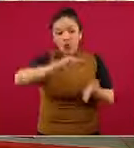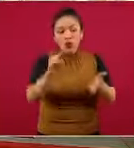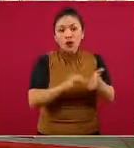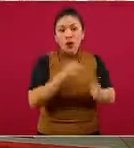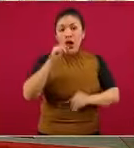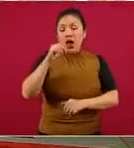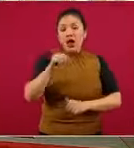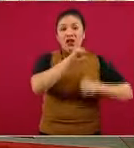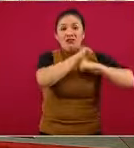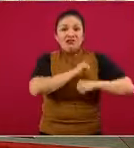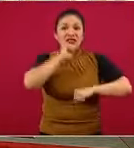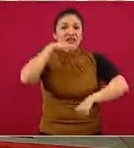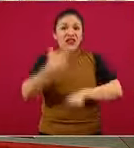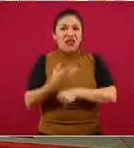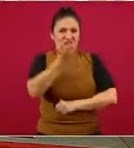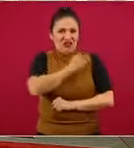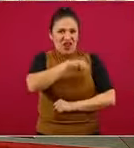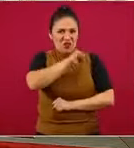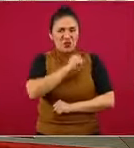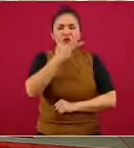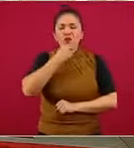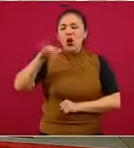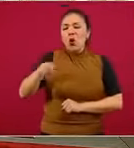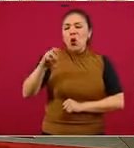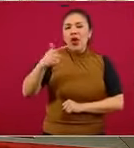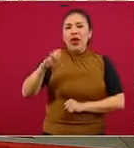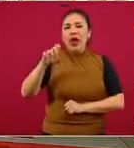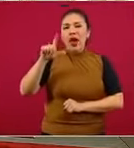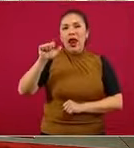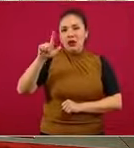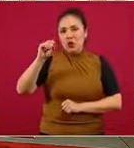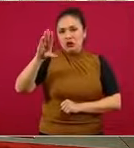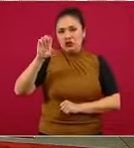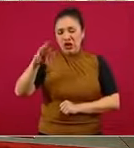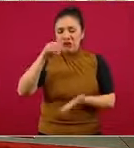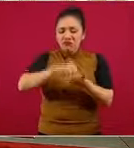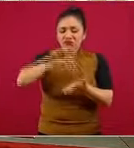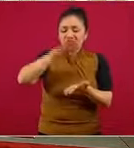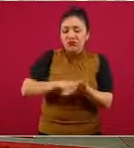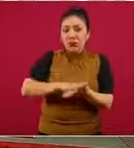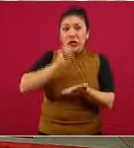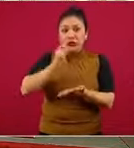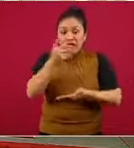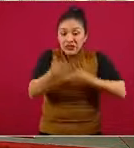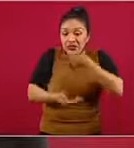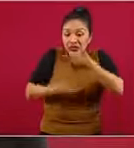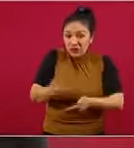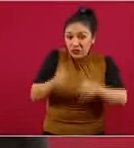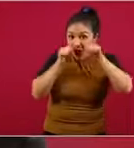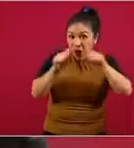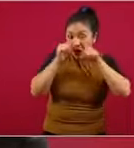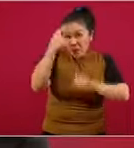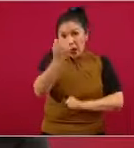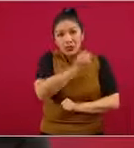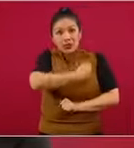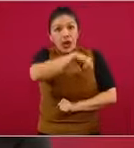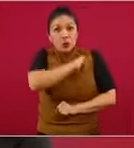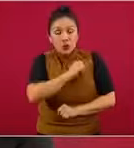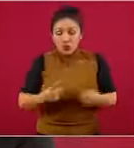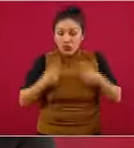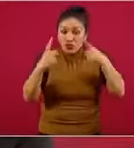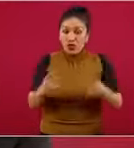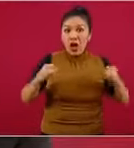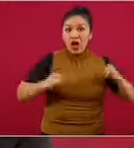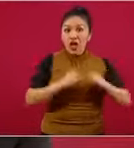Salud, nuestro jefe, el doctor Jorge Alcocer Varela, que establece que los servicios de salud que otorgan las